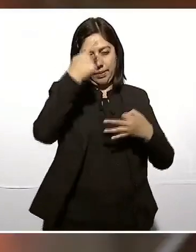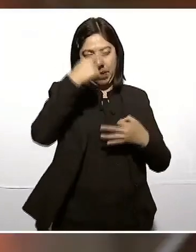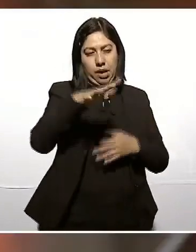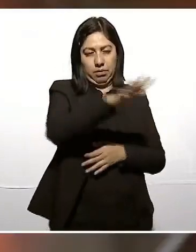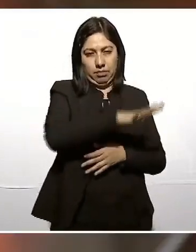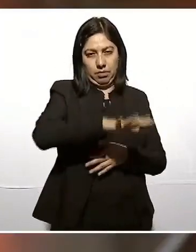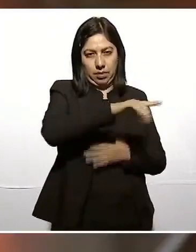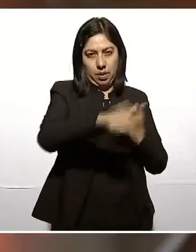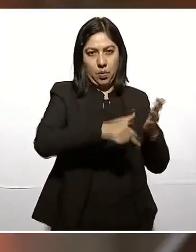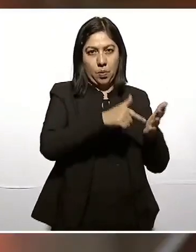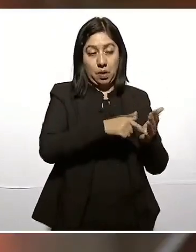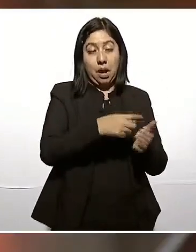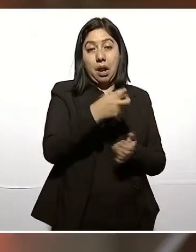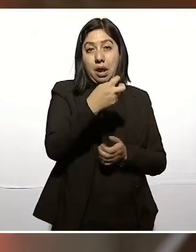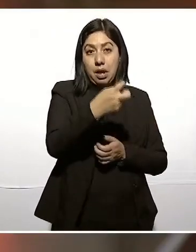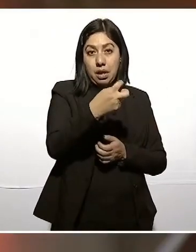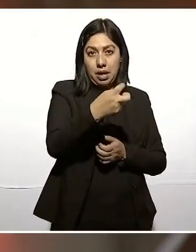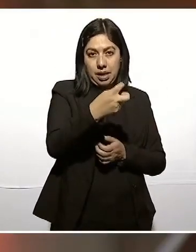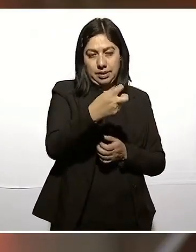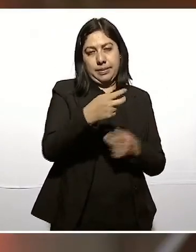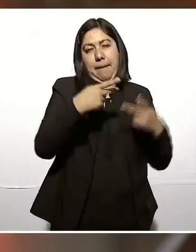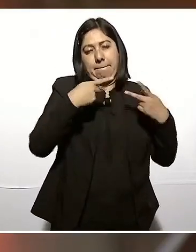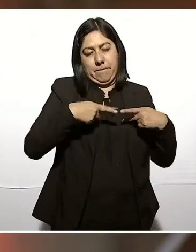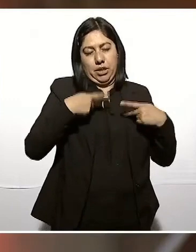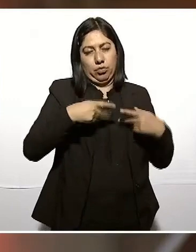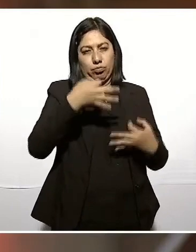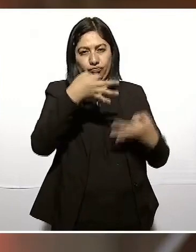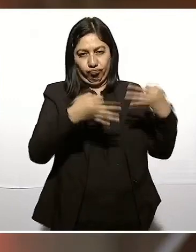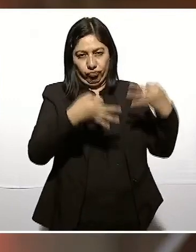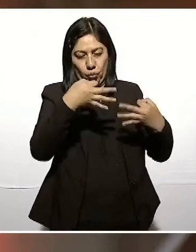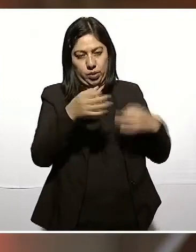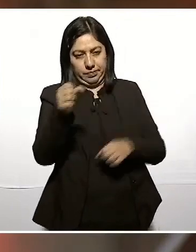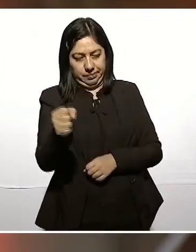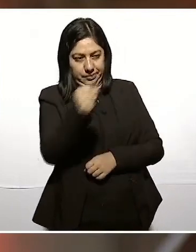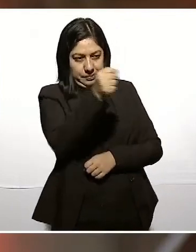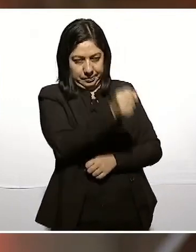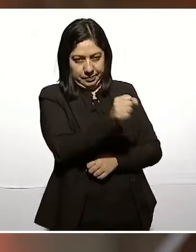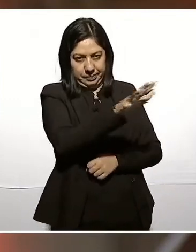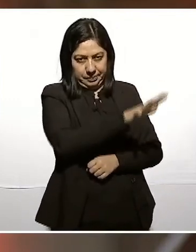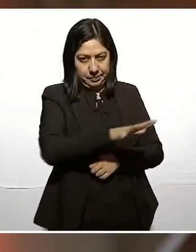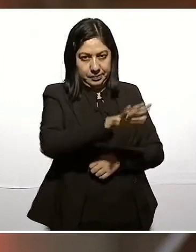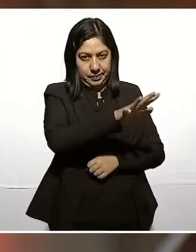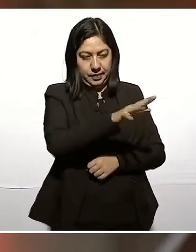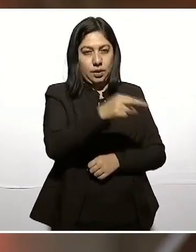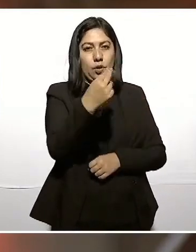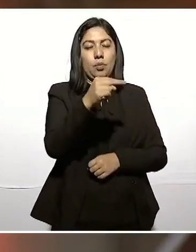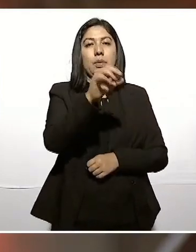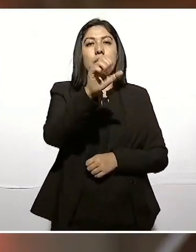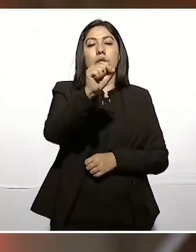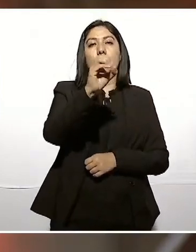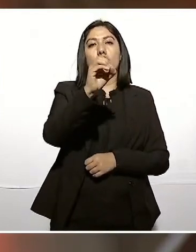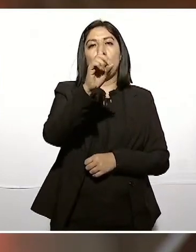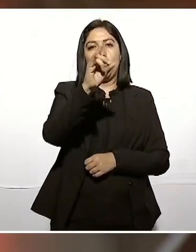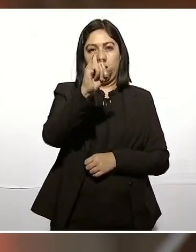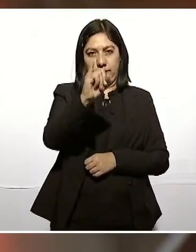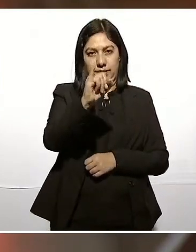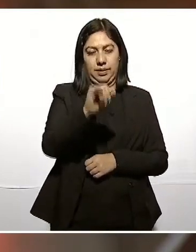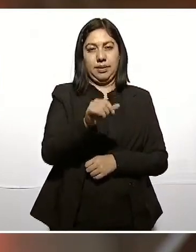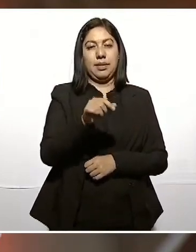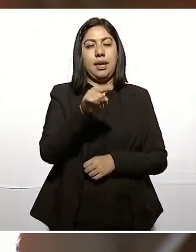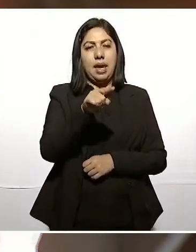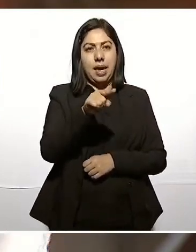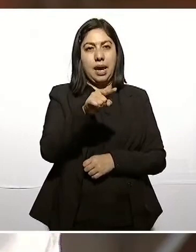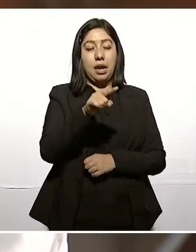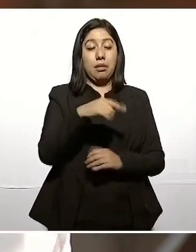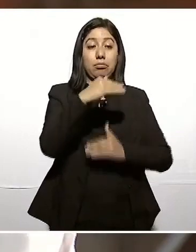y ese fue juez de distrito, Sodi, luego